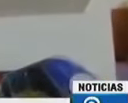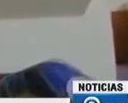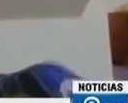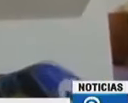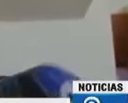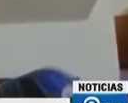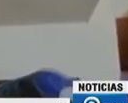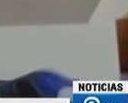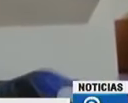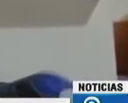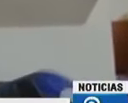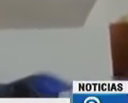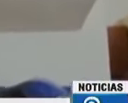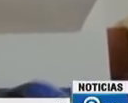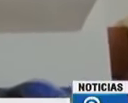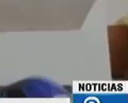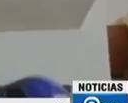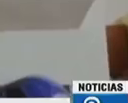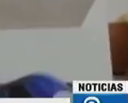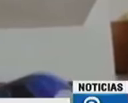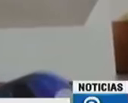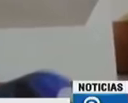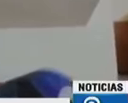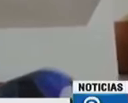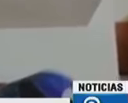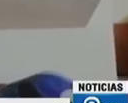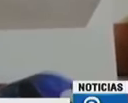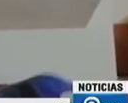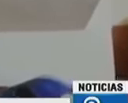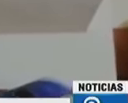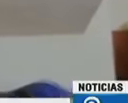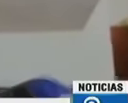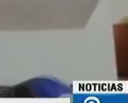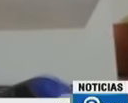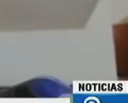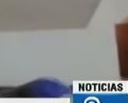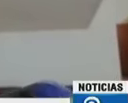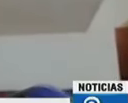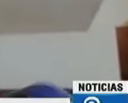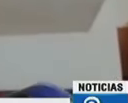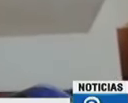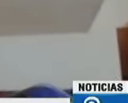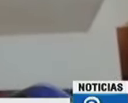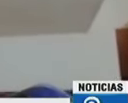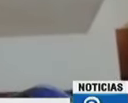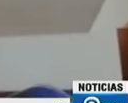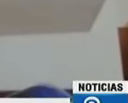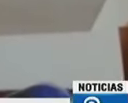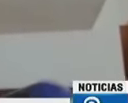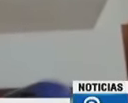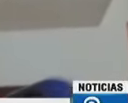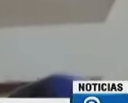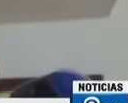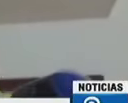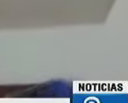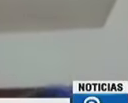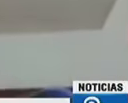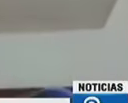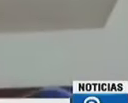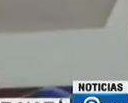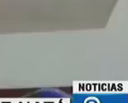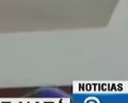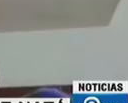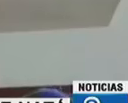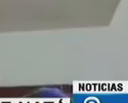lo que contamos acá son los productores del área de Natá los cuales hizo una compra para poder pues como lo reitero que sus productos no se